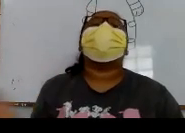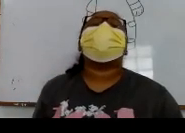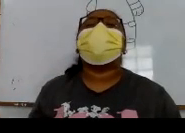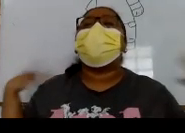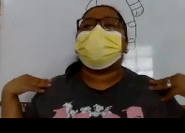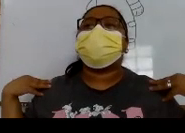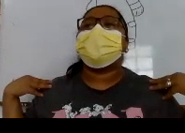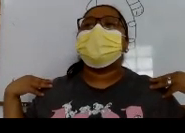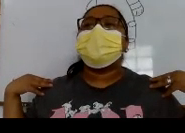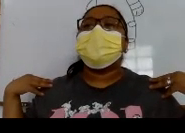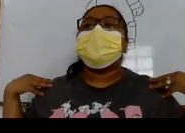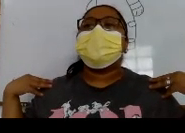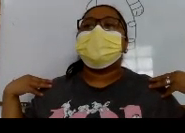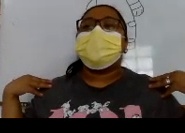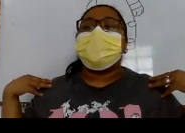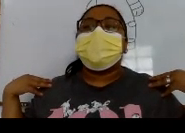Exacto, ¿dónde están los ojos?